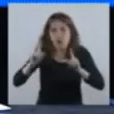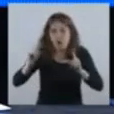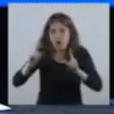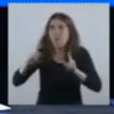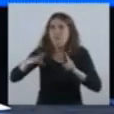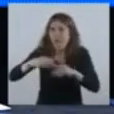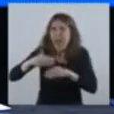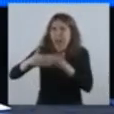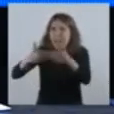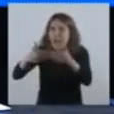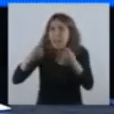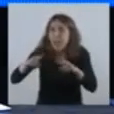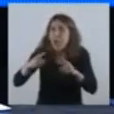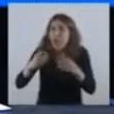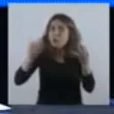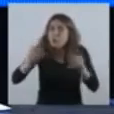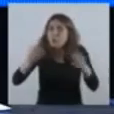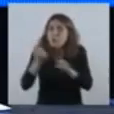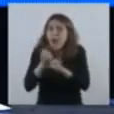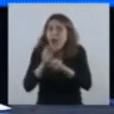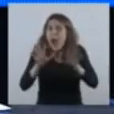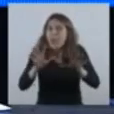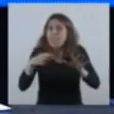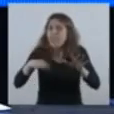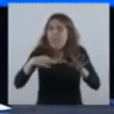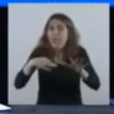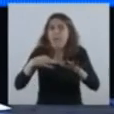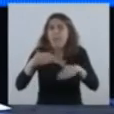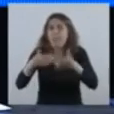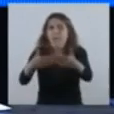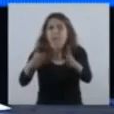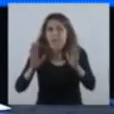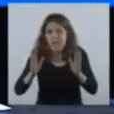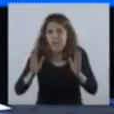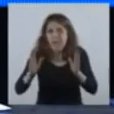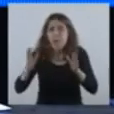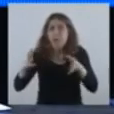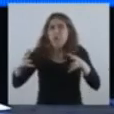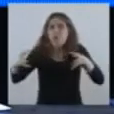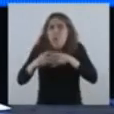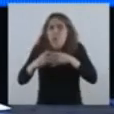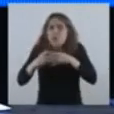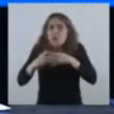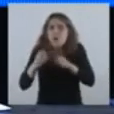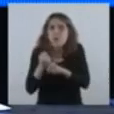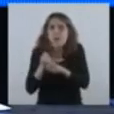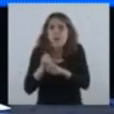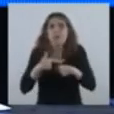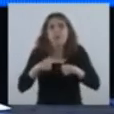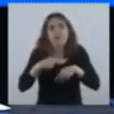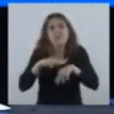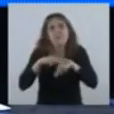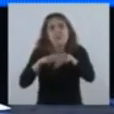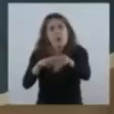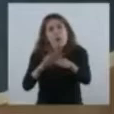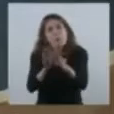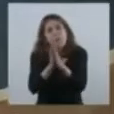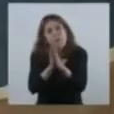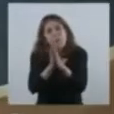Y ese modelo es el modelo que debemos seguir. Y yo recomiendo que tomemos ese modelo.